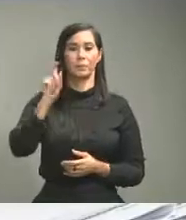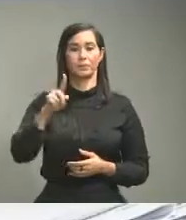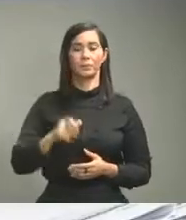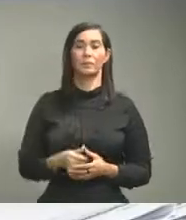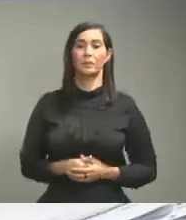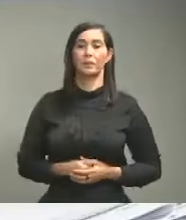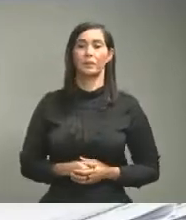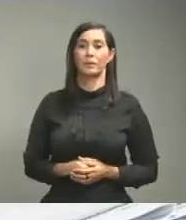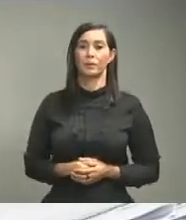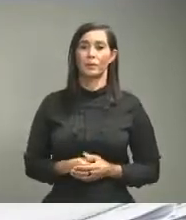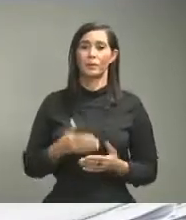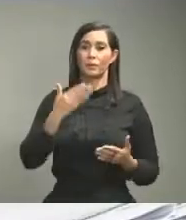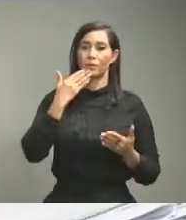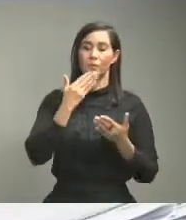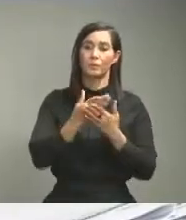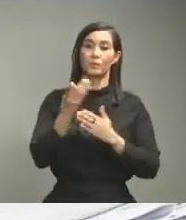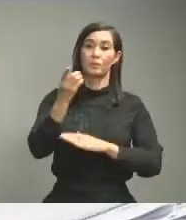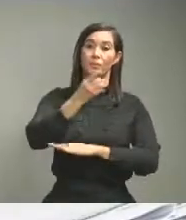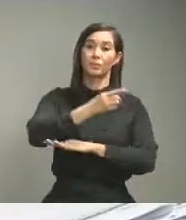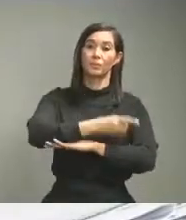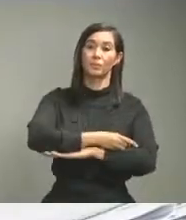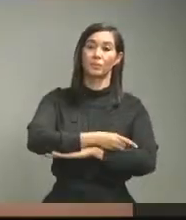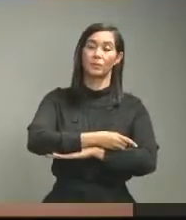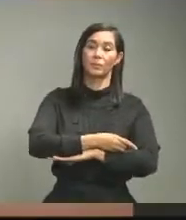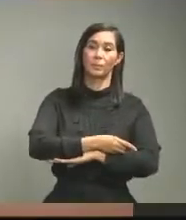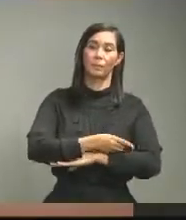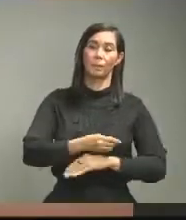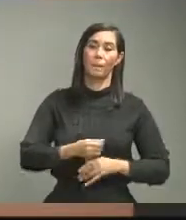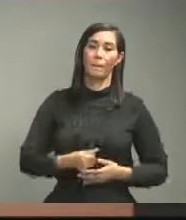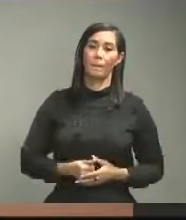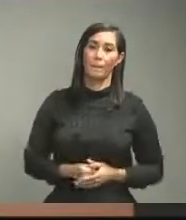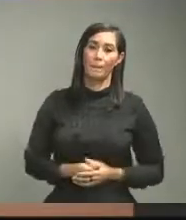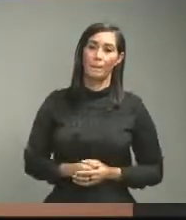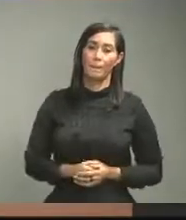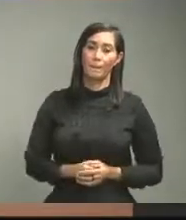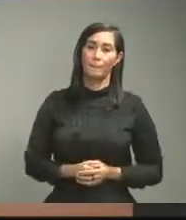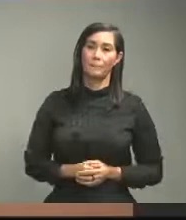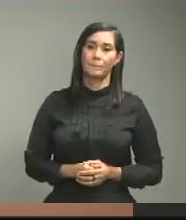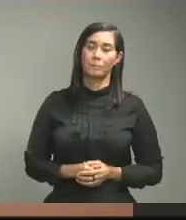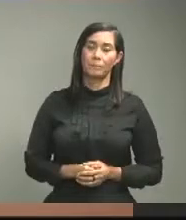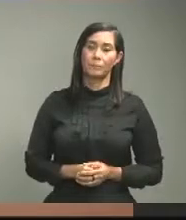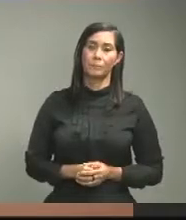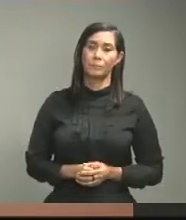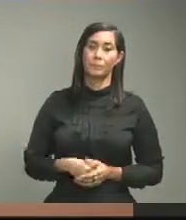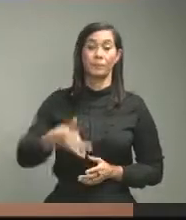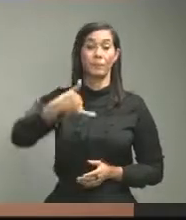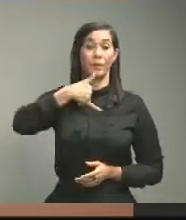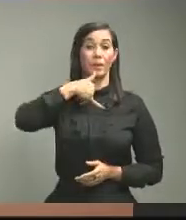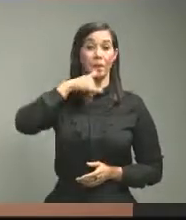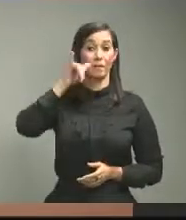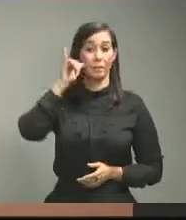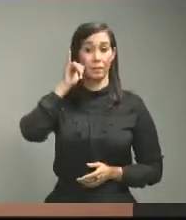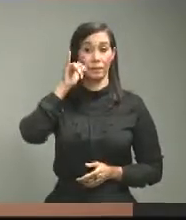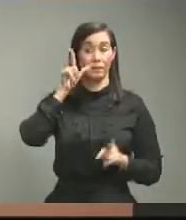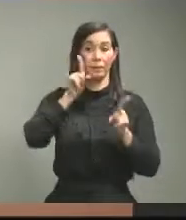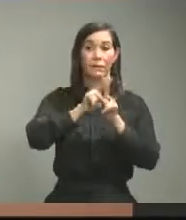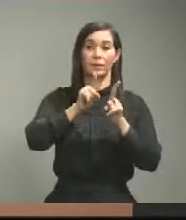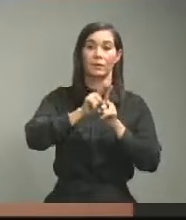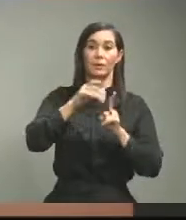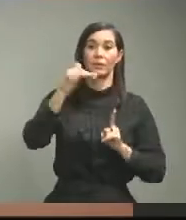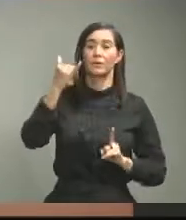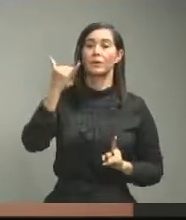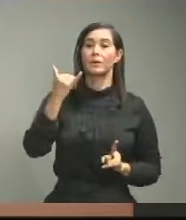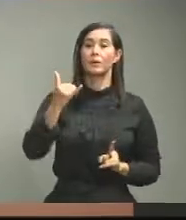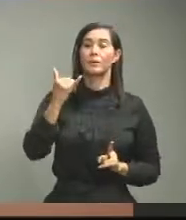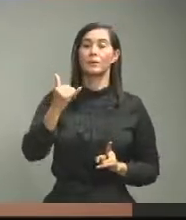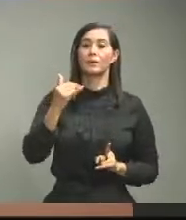sí buenas tardes ministro usted en el día de ayer y también hoy ha reiterado en varias ocasiones de una u